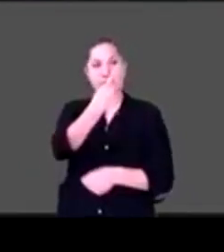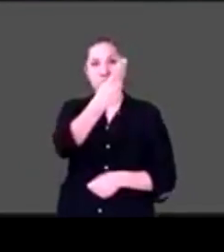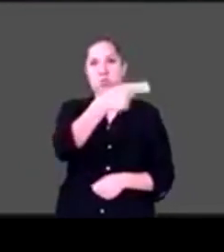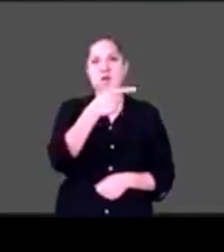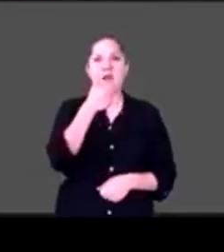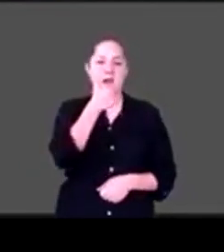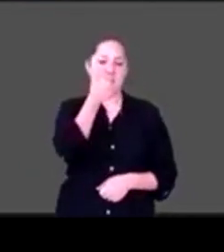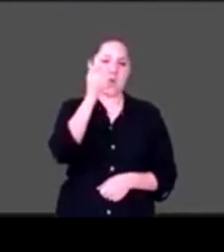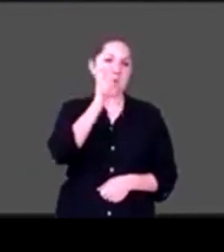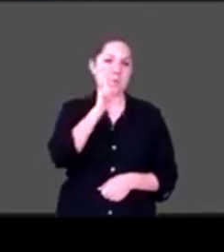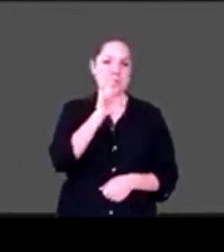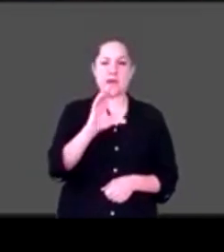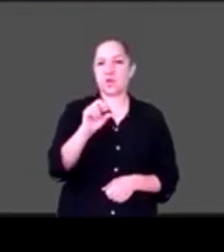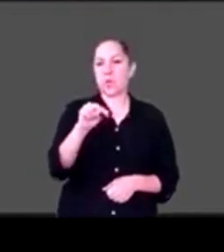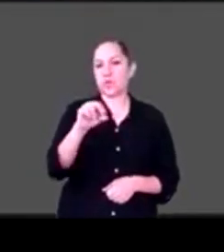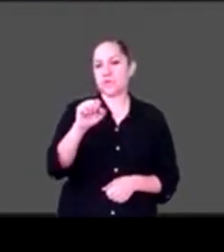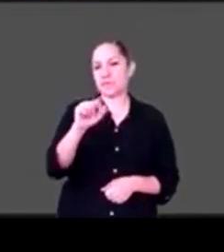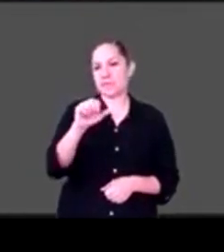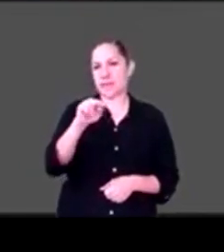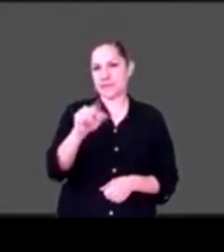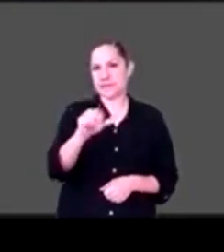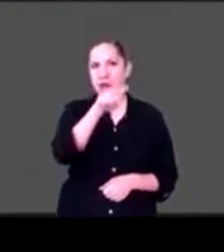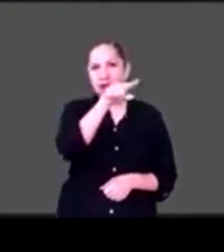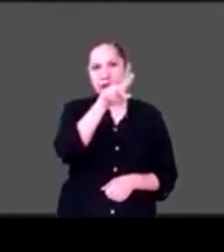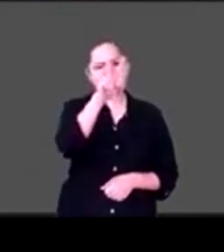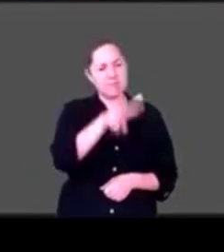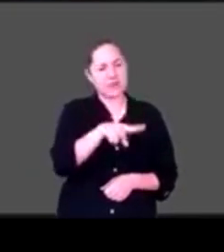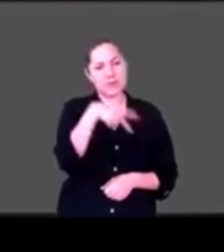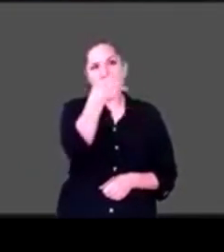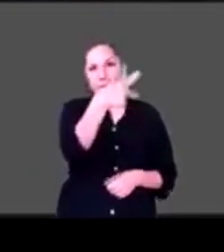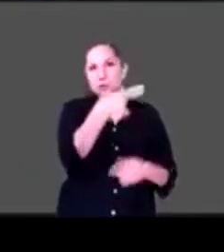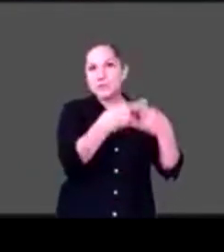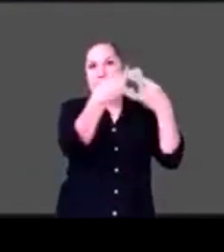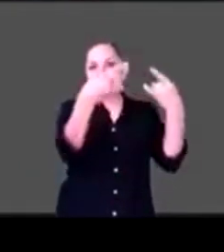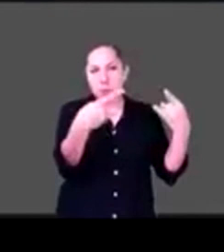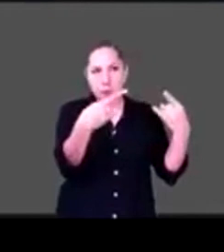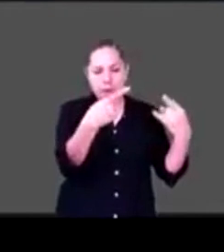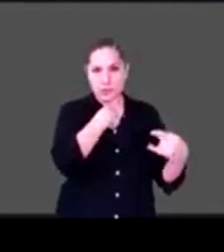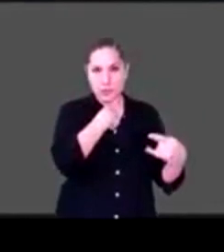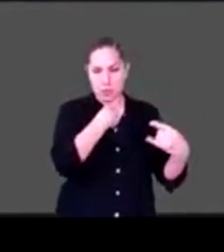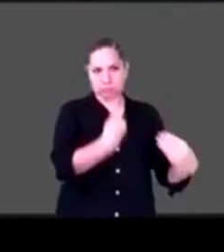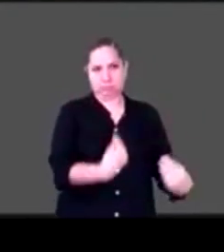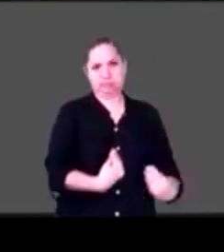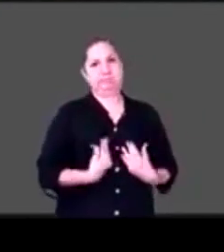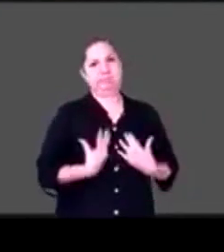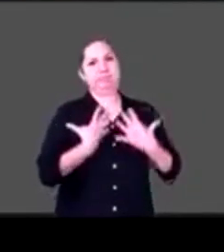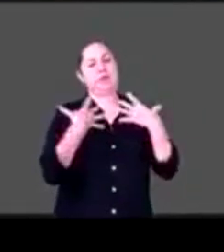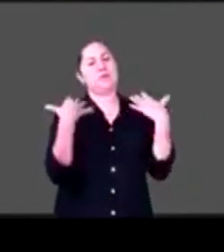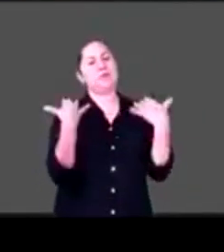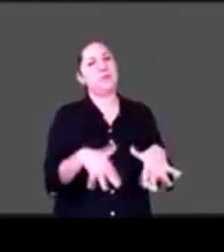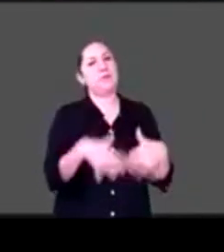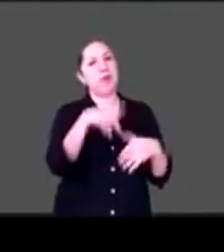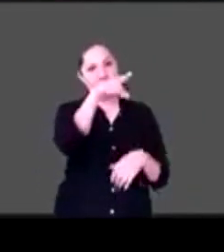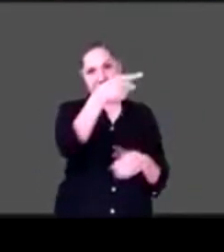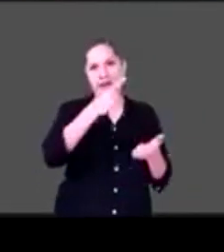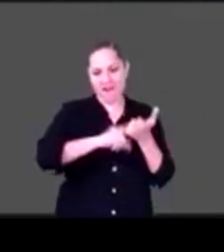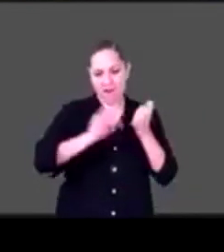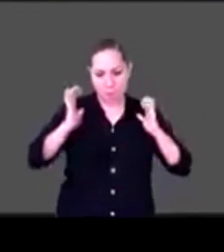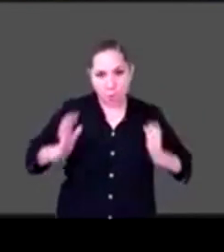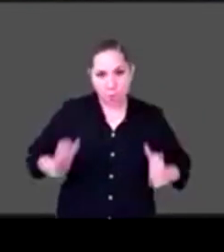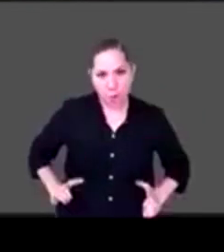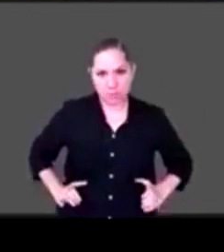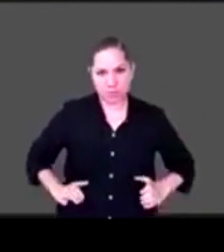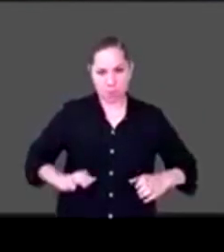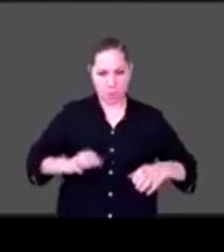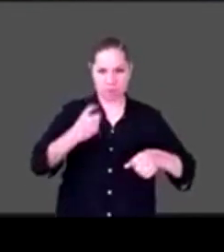vida. Constanza es una alumnita etere que tiene distrofia muscular y yo el día que di clases estábamos dando